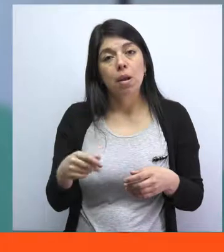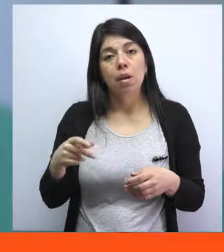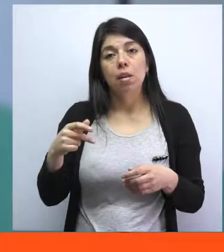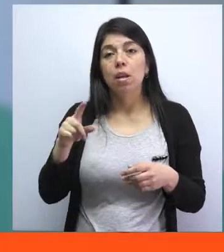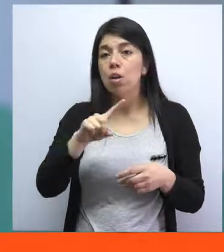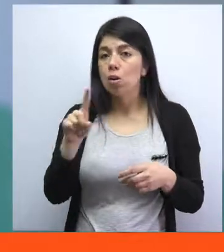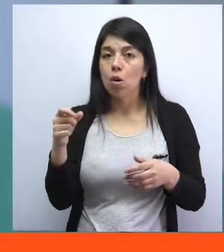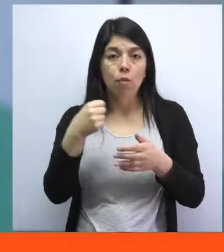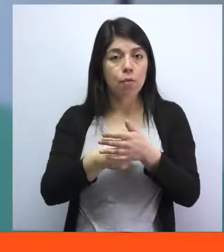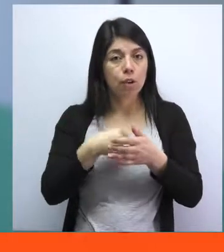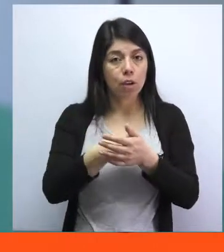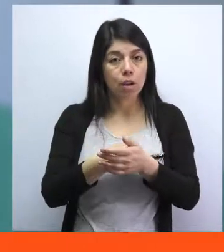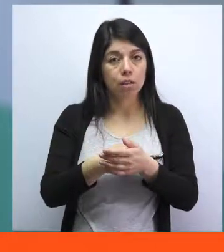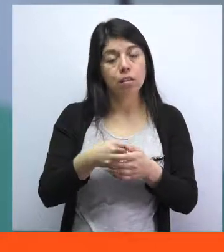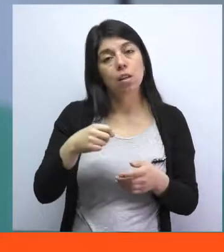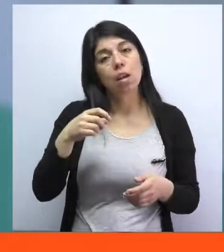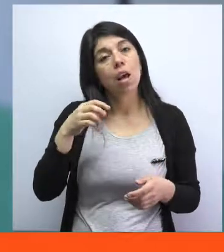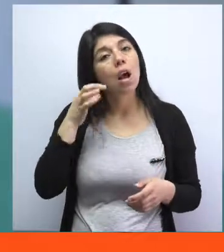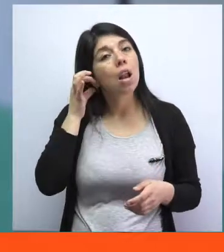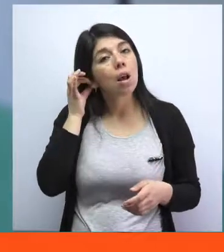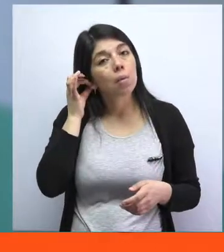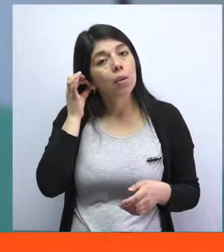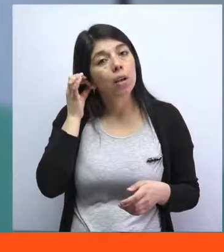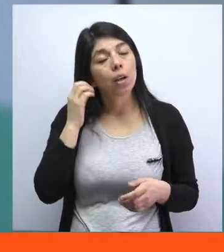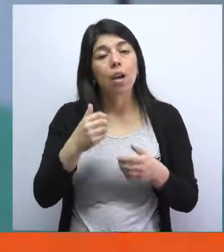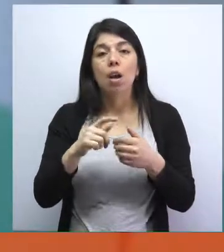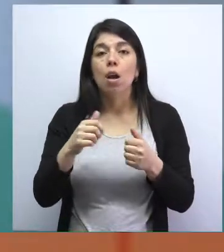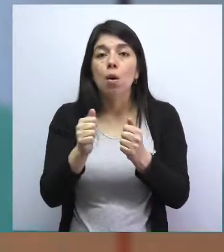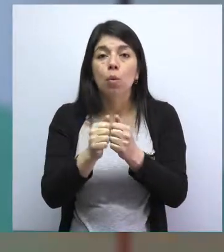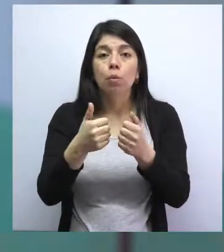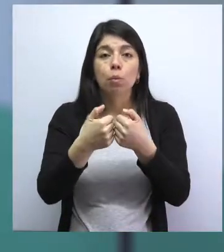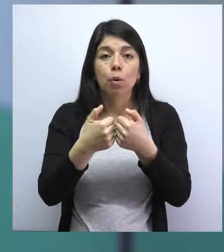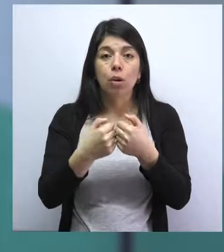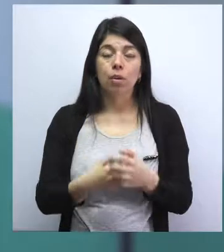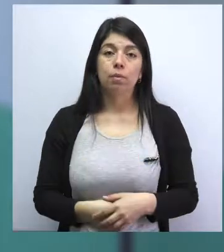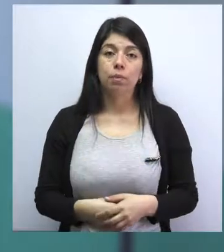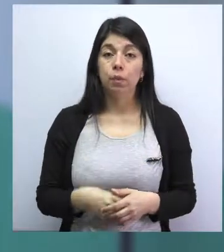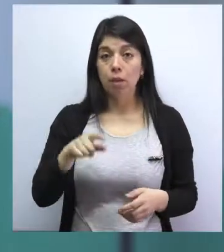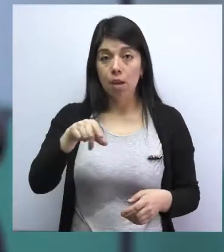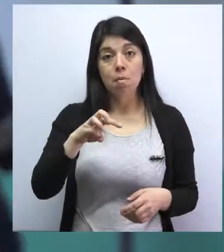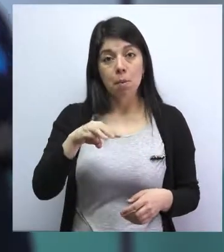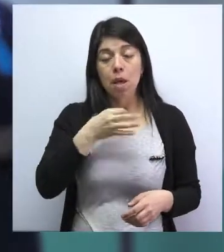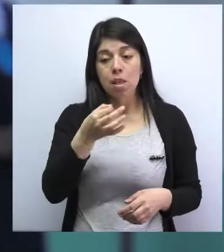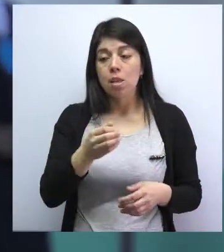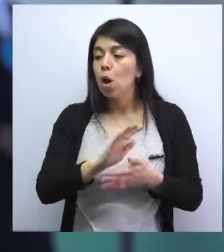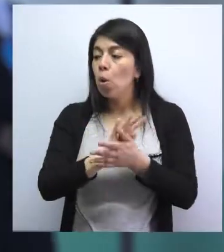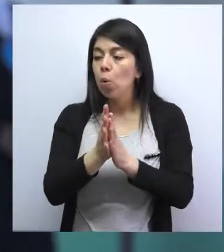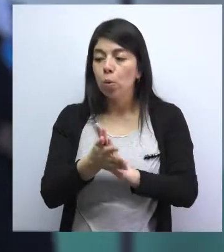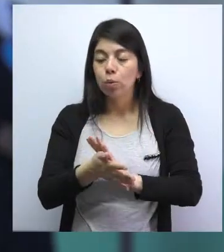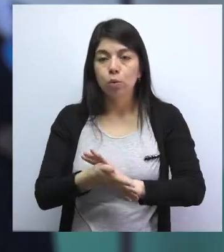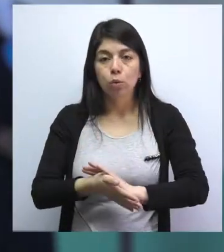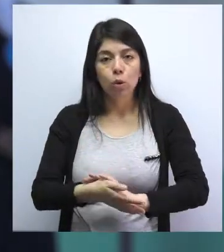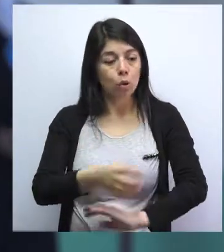pololeo. Por eso nosotros, y específicamente yo, yo me dedico a dar charlas a través de todo el país donde se requiera para poder